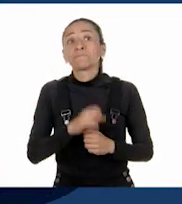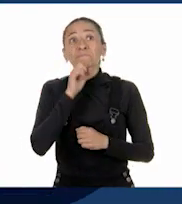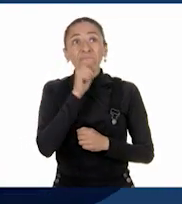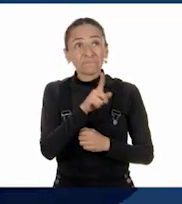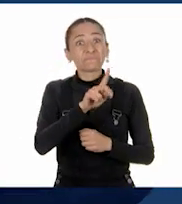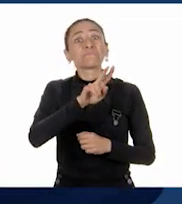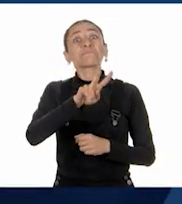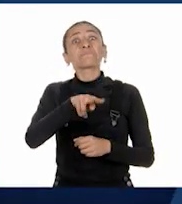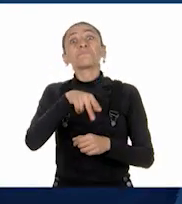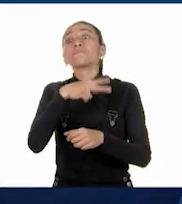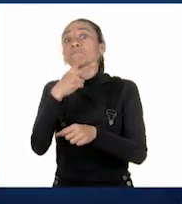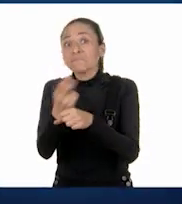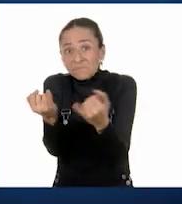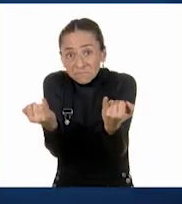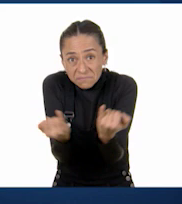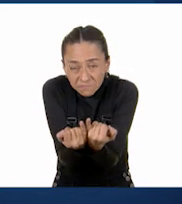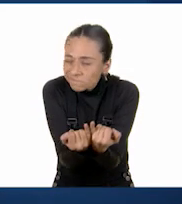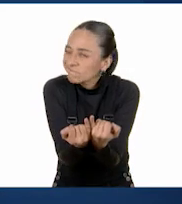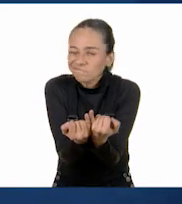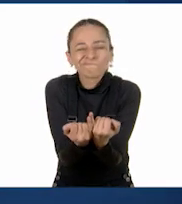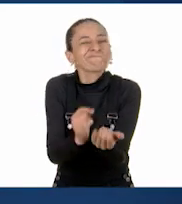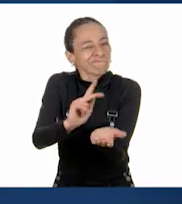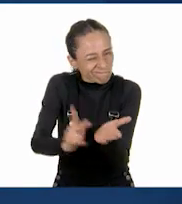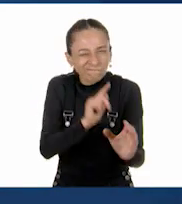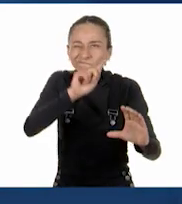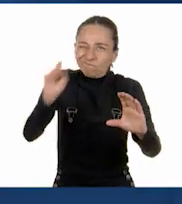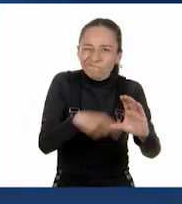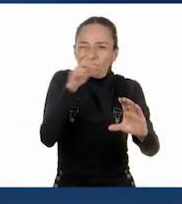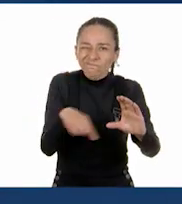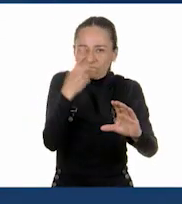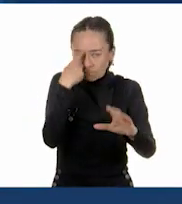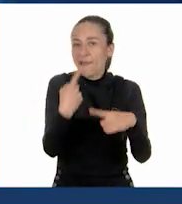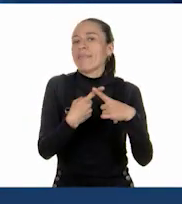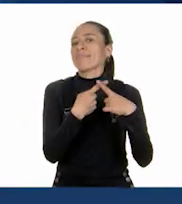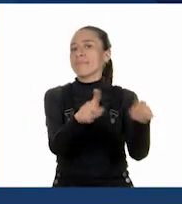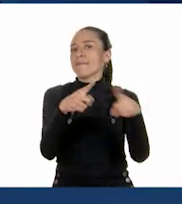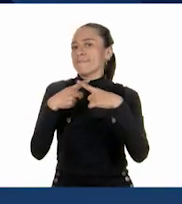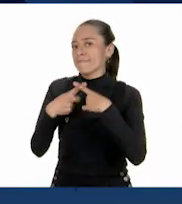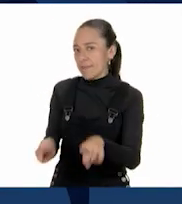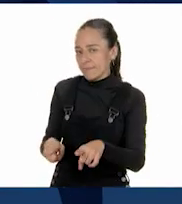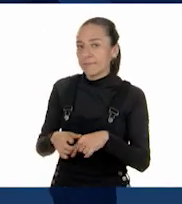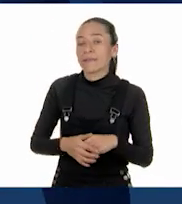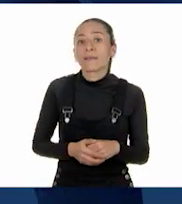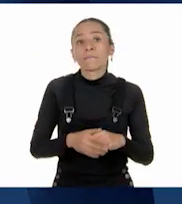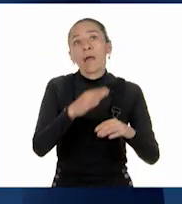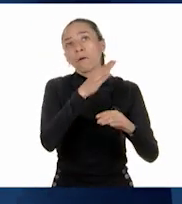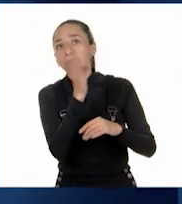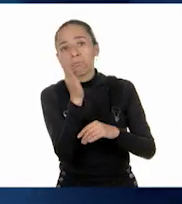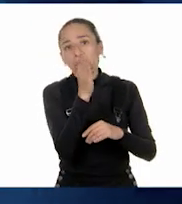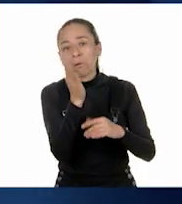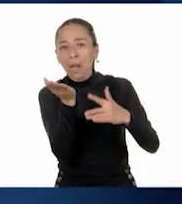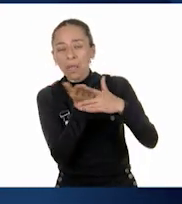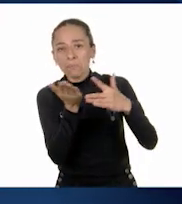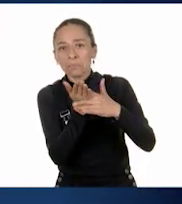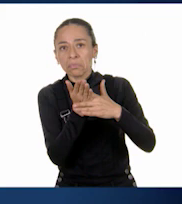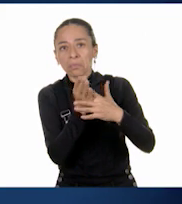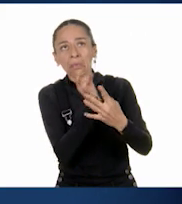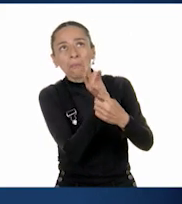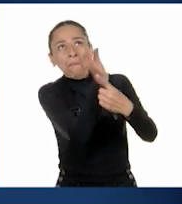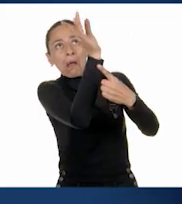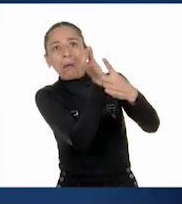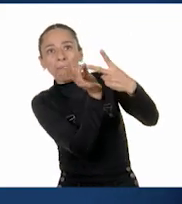hasta que le salga una fracción distinta. Si la flecha queda entre dos fracciones, el ojo vigilante